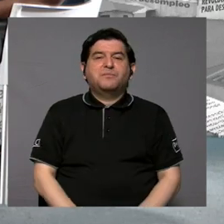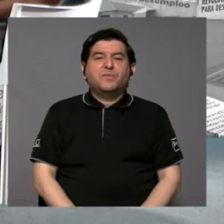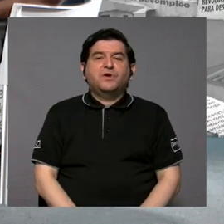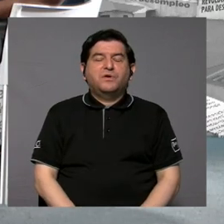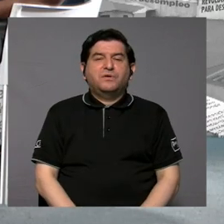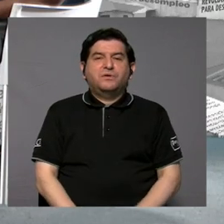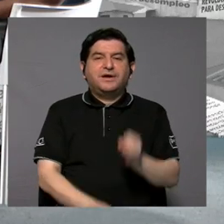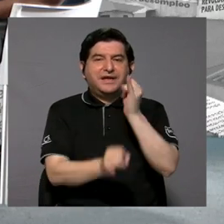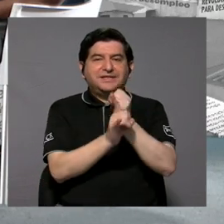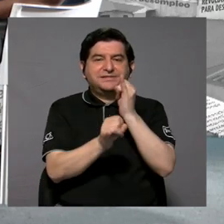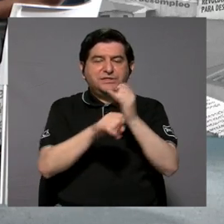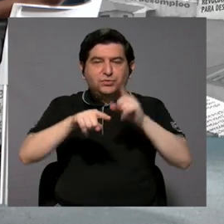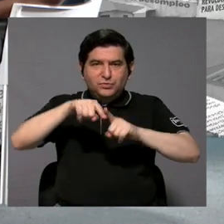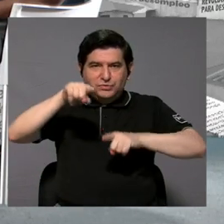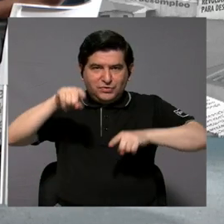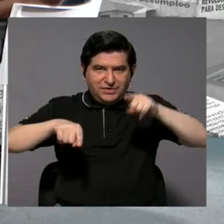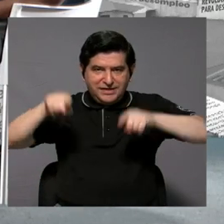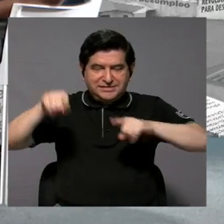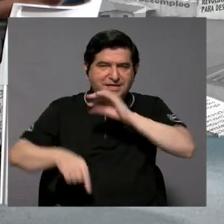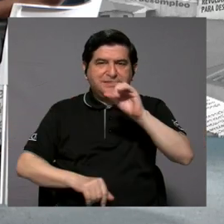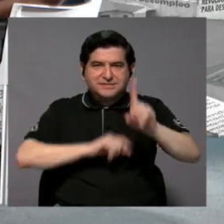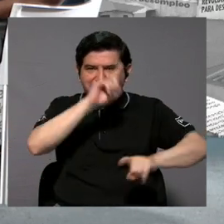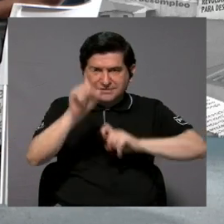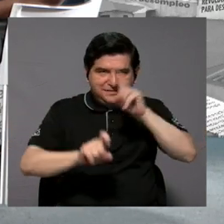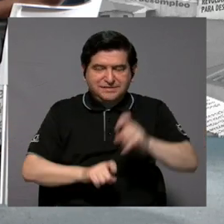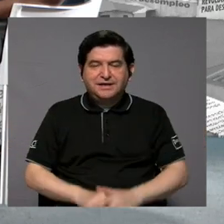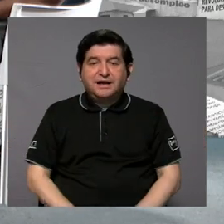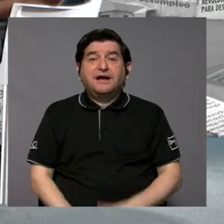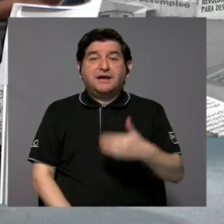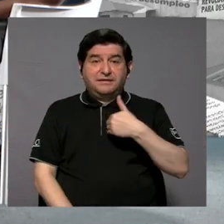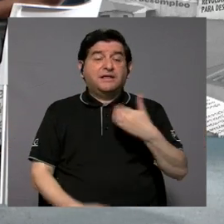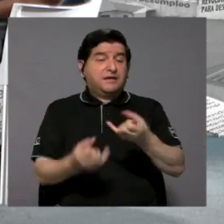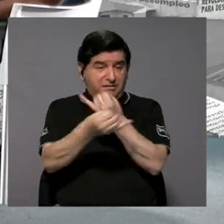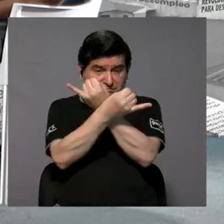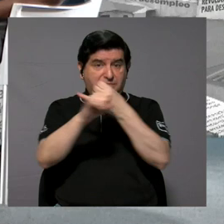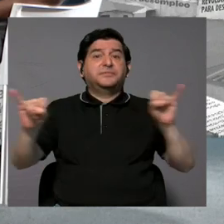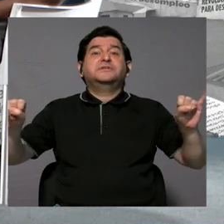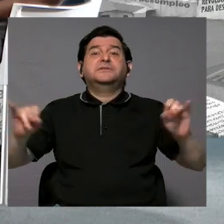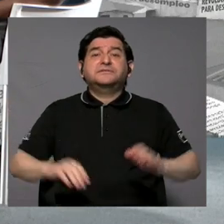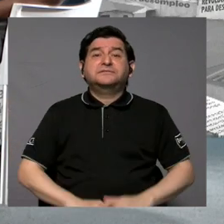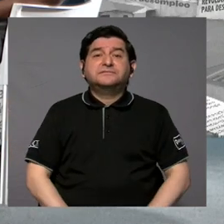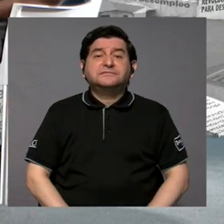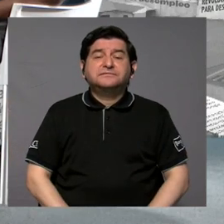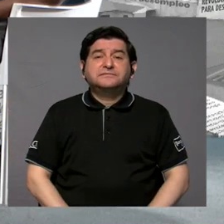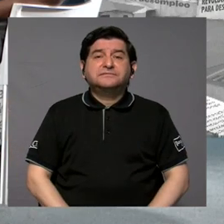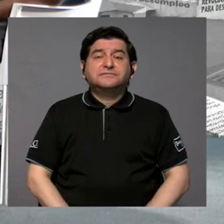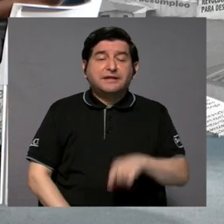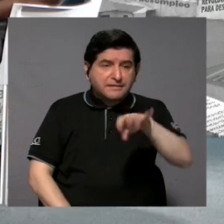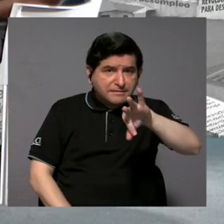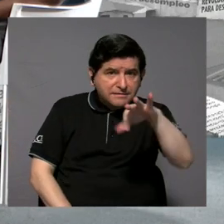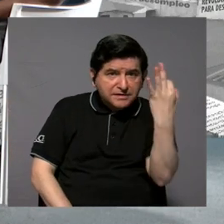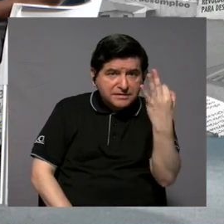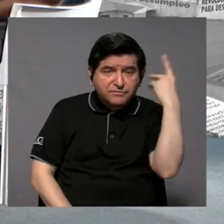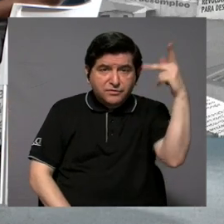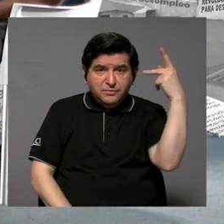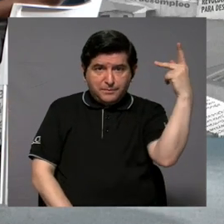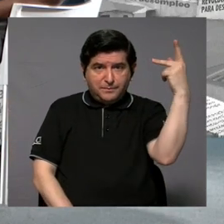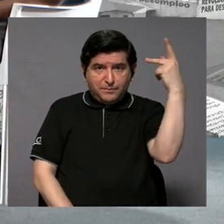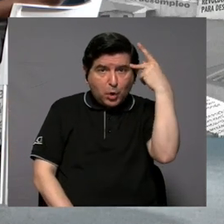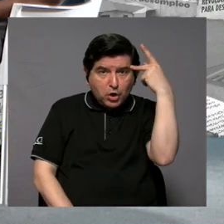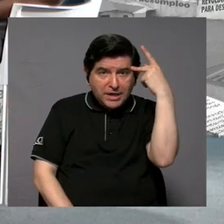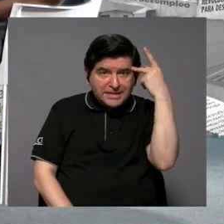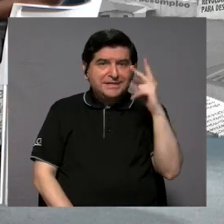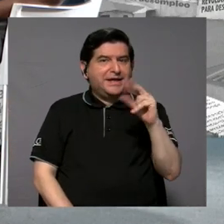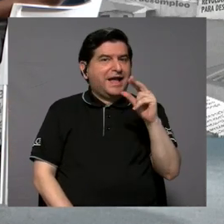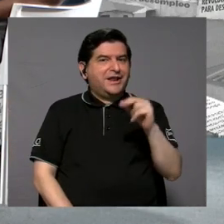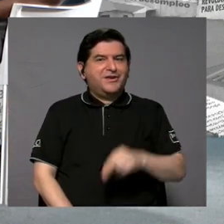el Instituto de Estadística y Censos, que es un ente autónomo que tiene autonomía, de tal forma de que la política